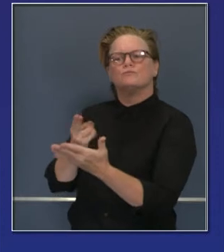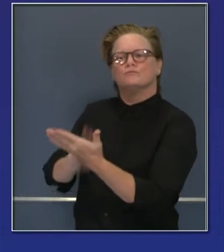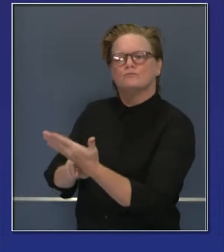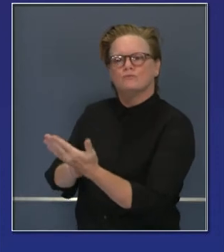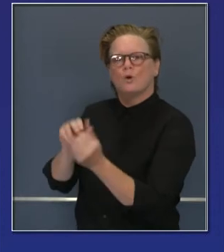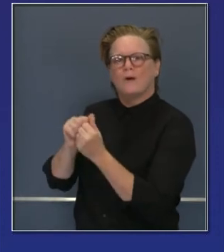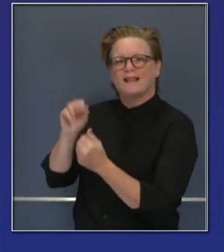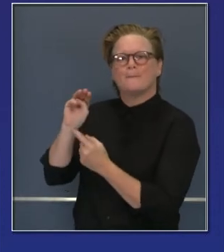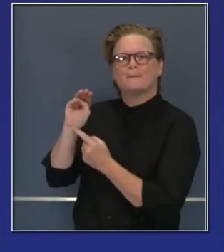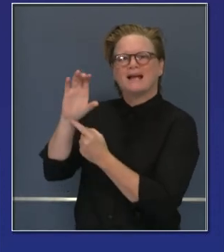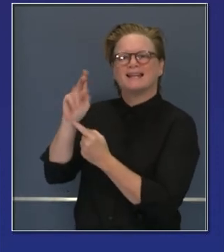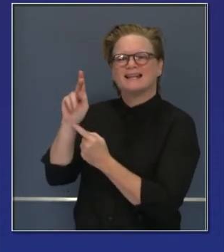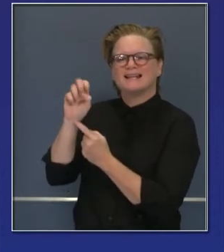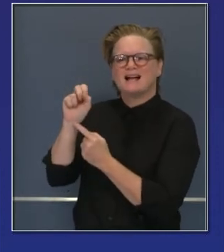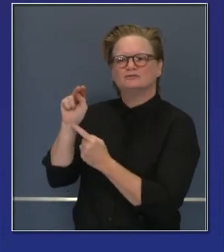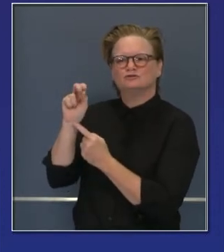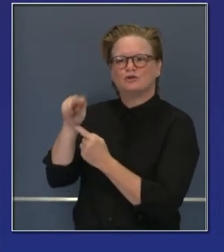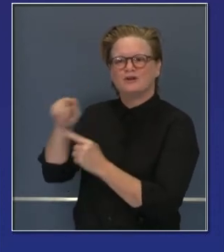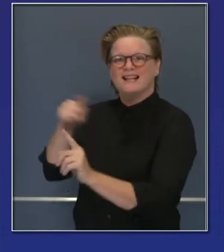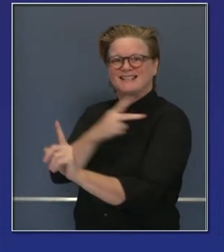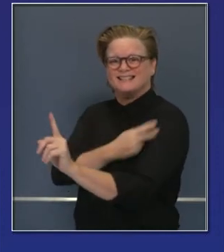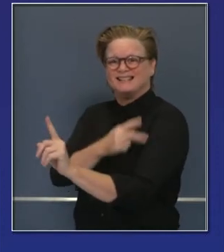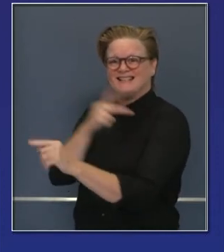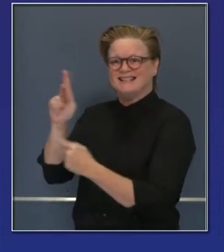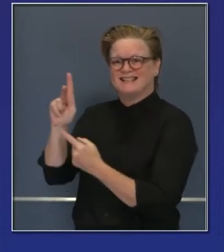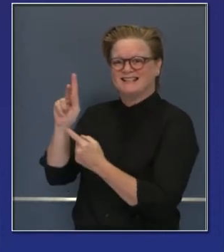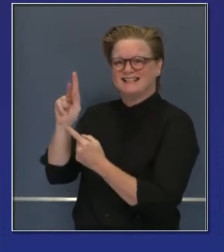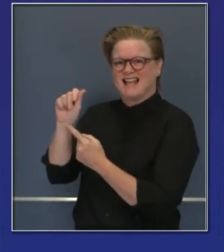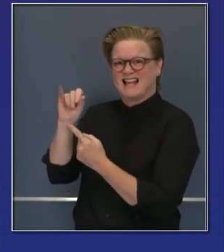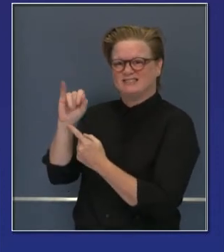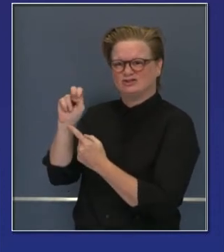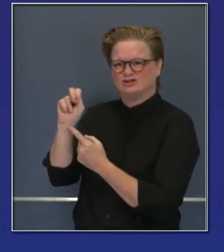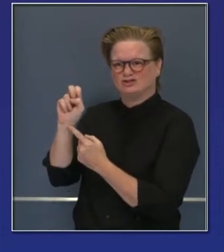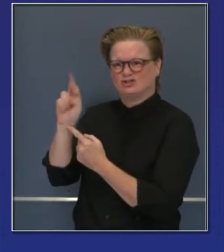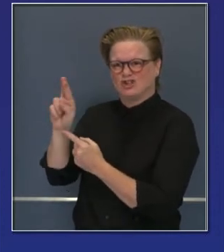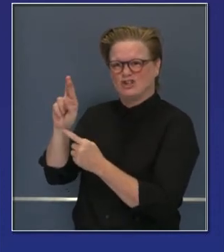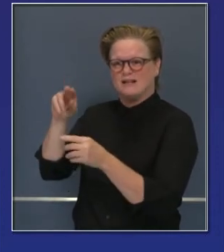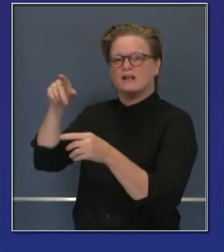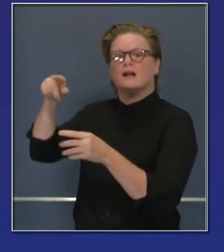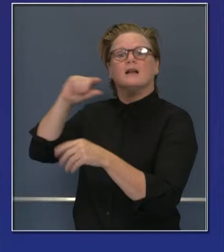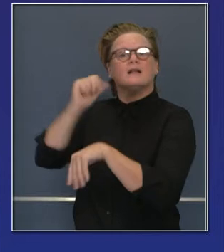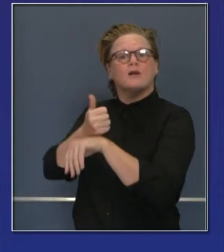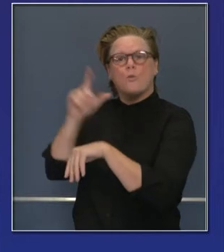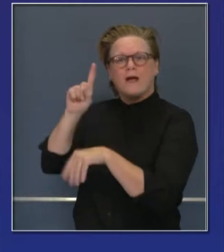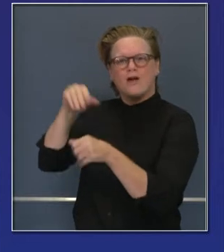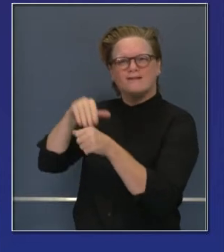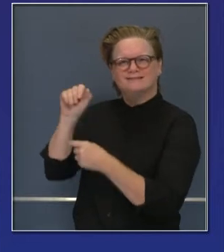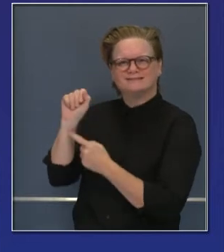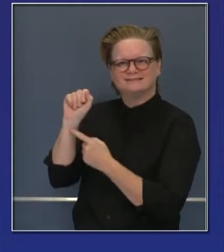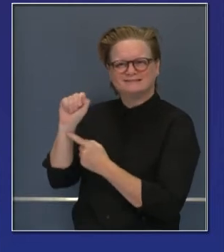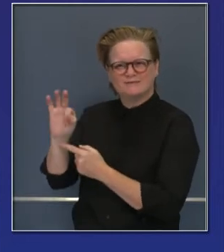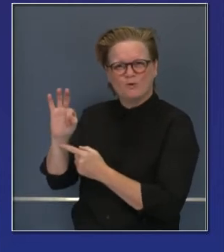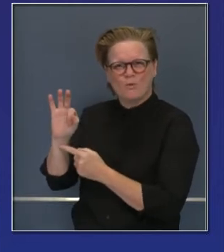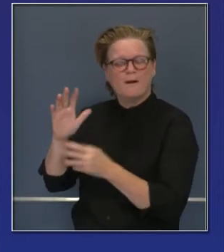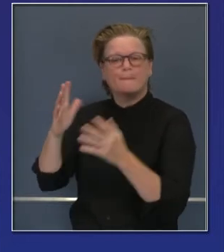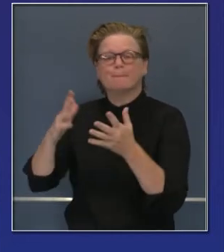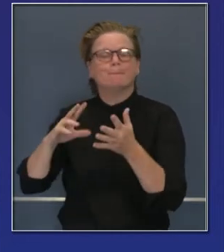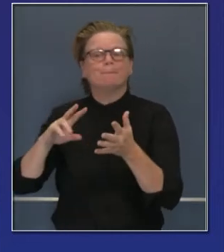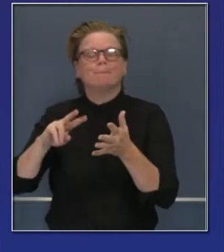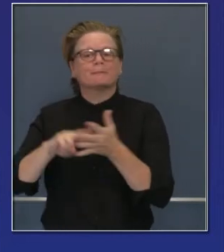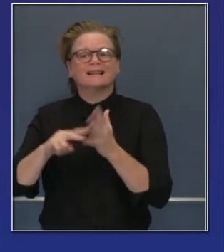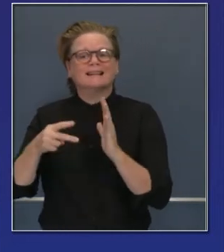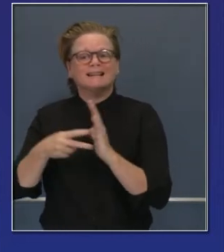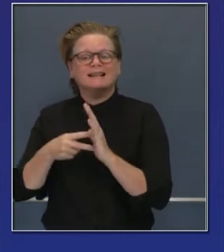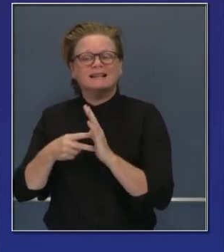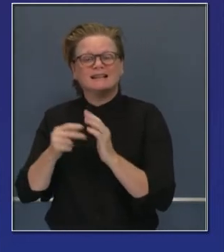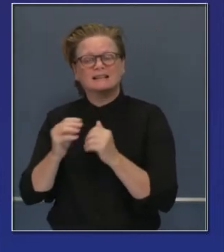californianos, es una compañía con sede en California. De hecho, su sede en San Francisco. Ellos serían